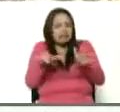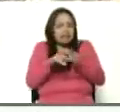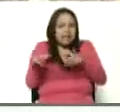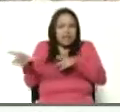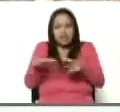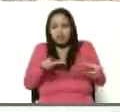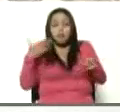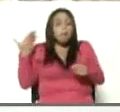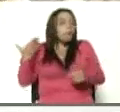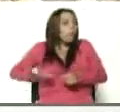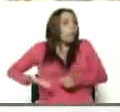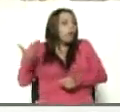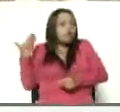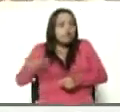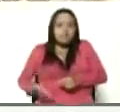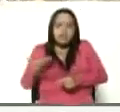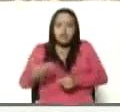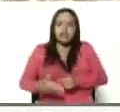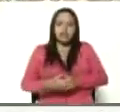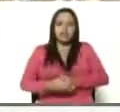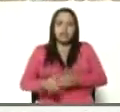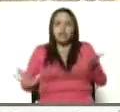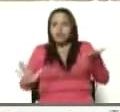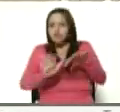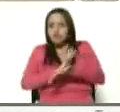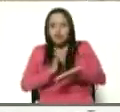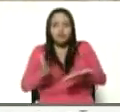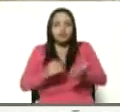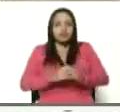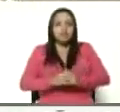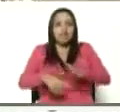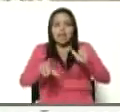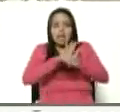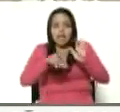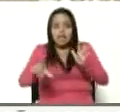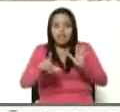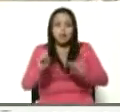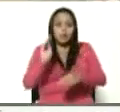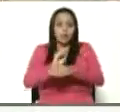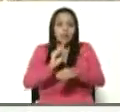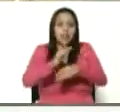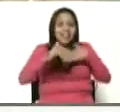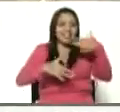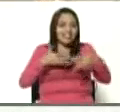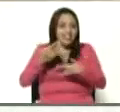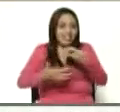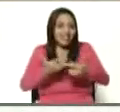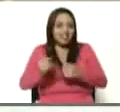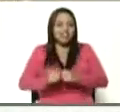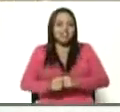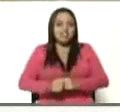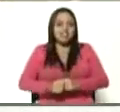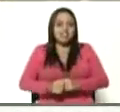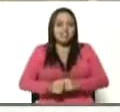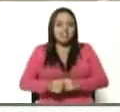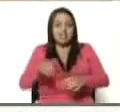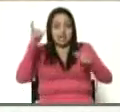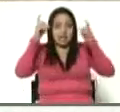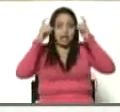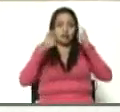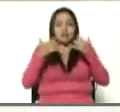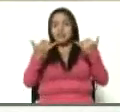importantísimo, que es la reforma a la Ley Penal de Protección a la Actividad Ganadera. Ya se hizo toda la